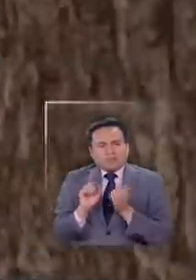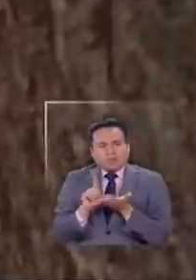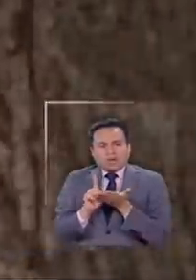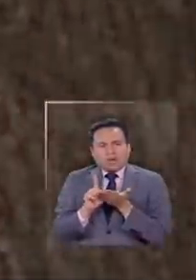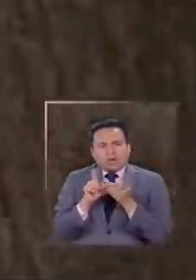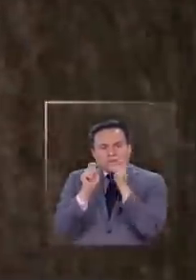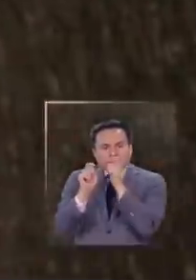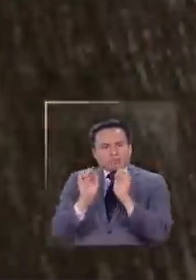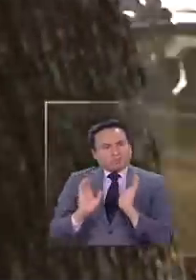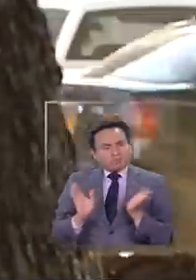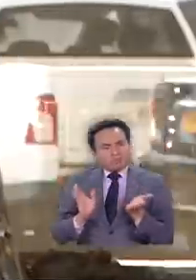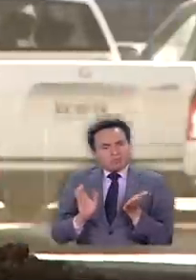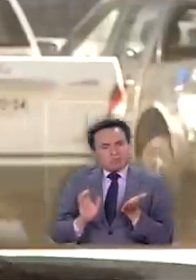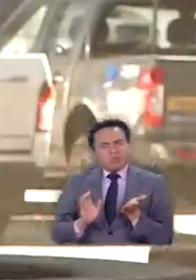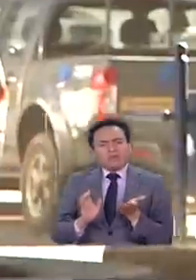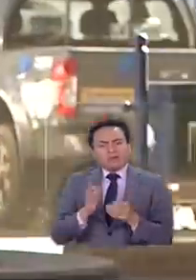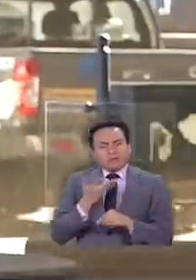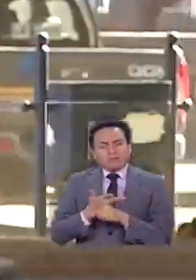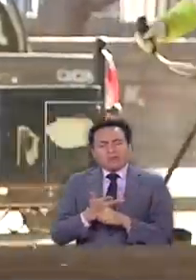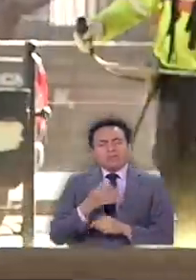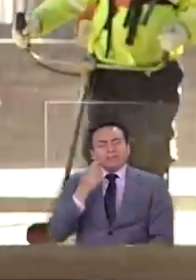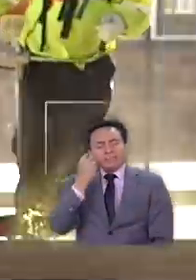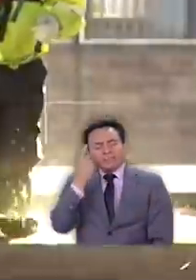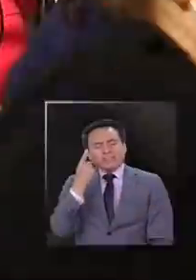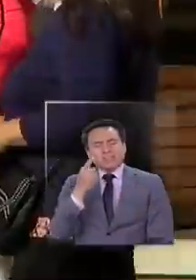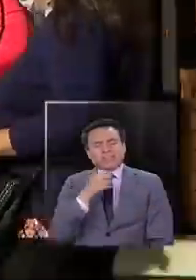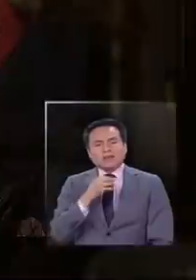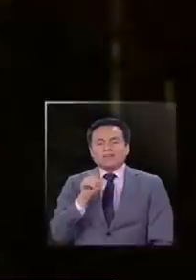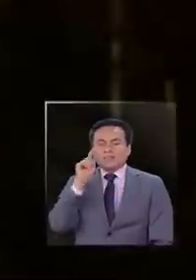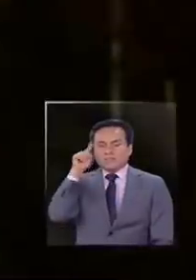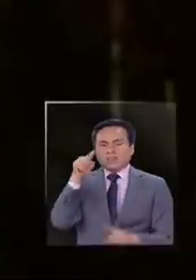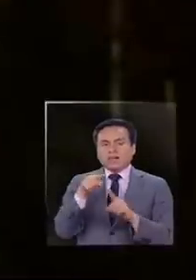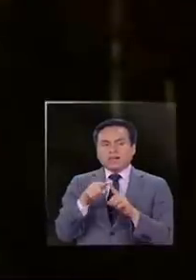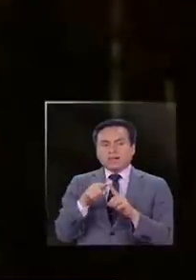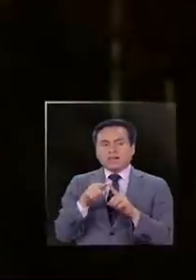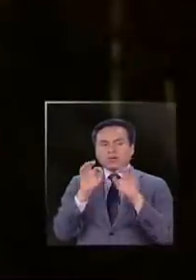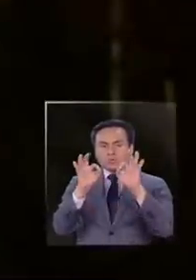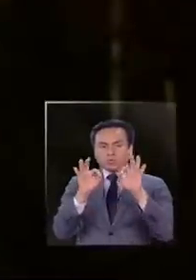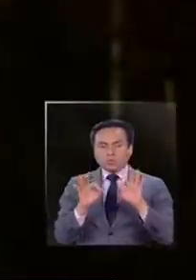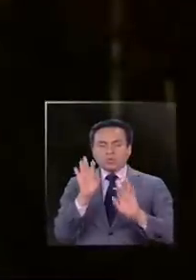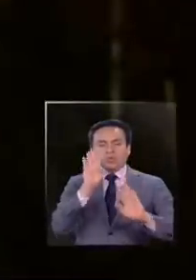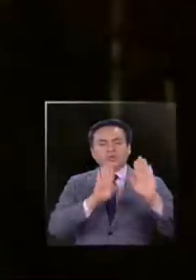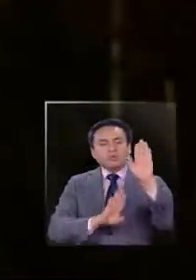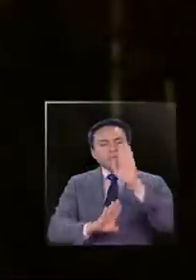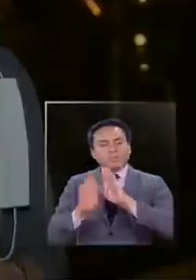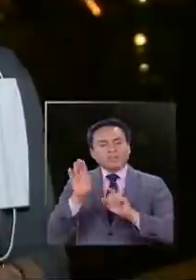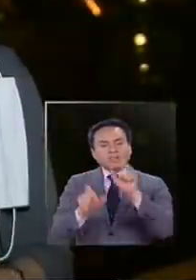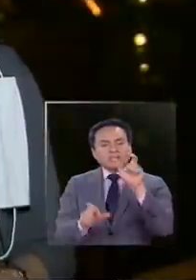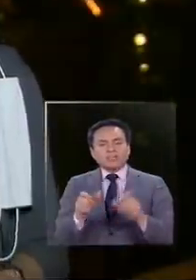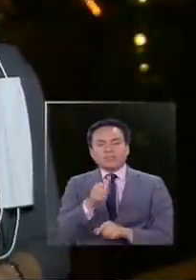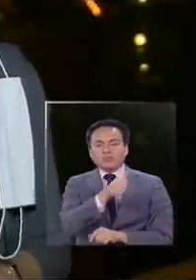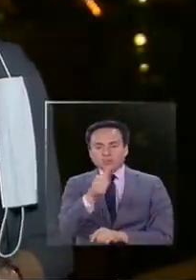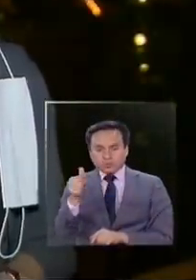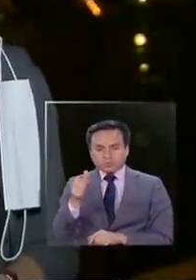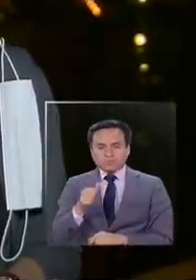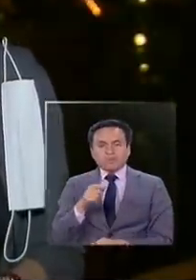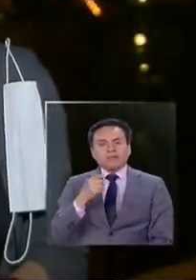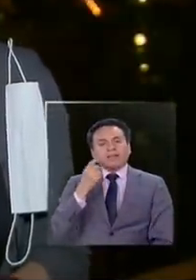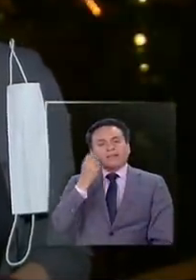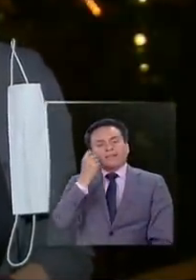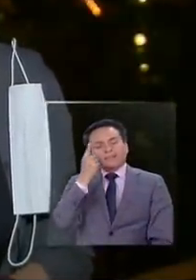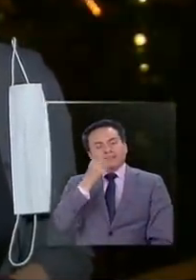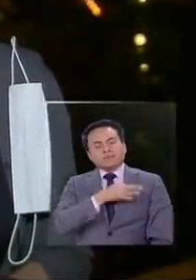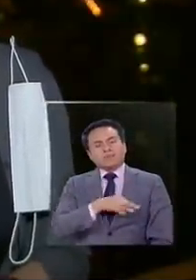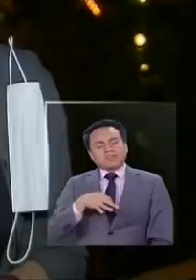de riesgo presente. ¿Se entiende, Ministra? Así que esto apunta exactamente a proteger a todos aquellos. Se entiende